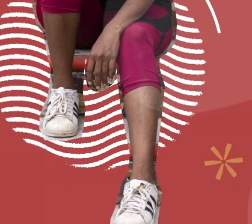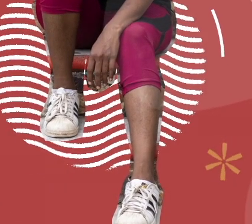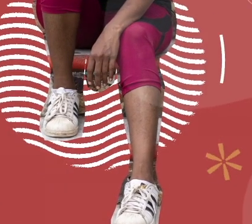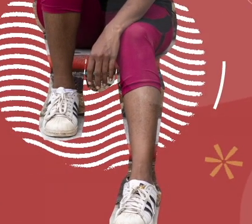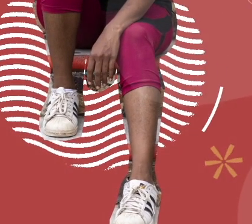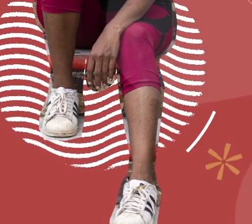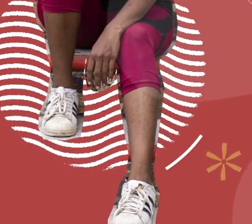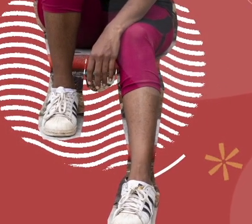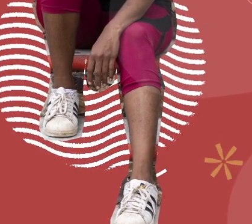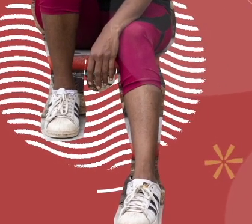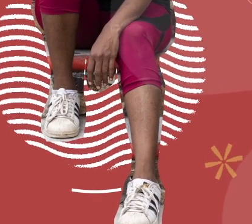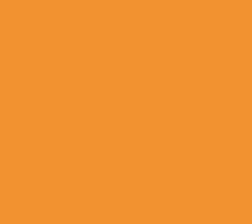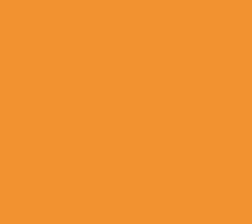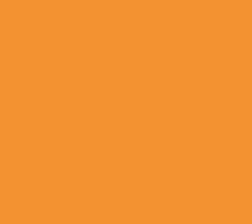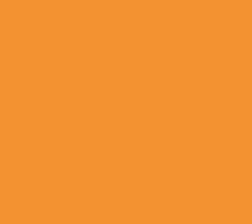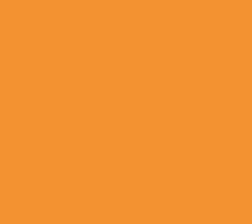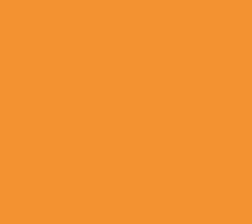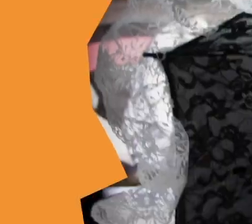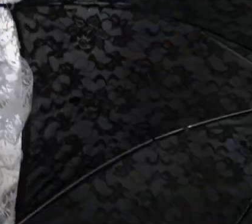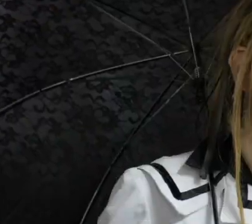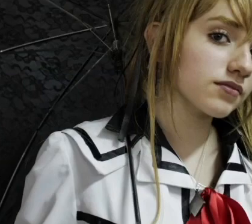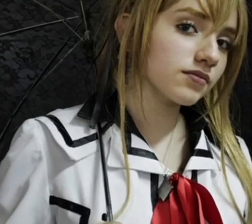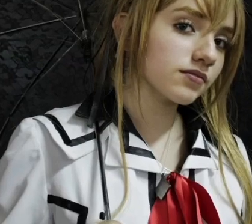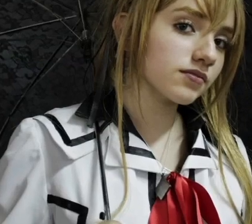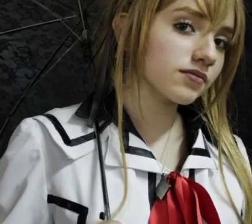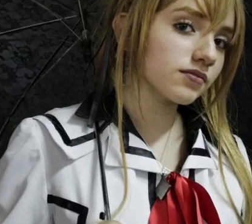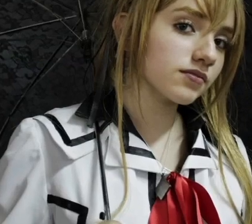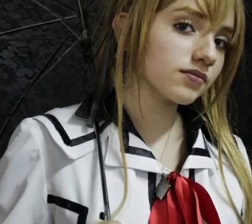persona, persona,